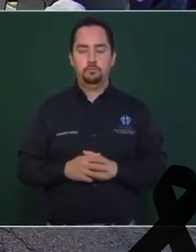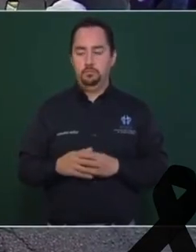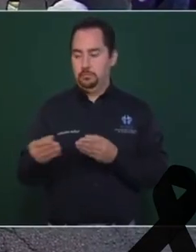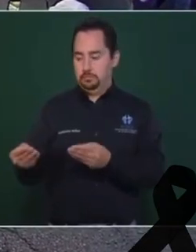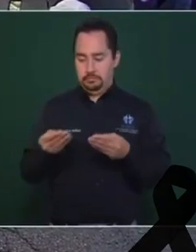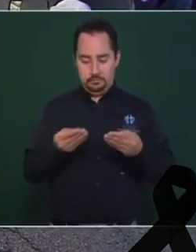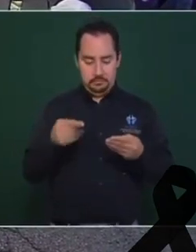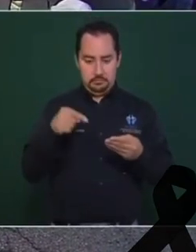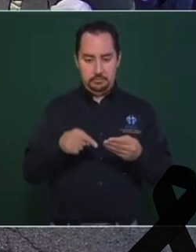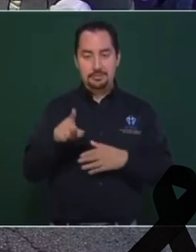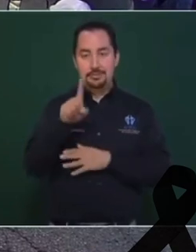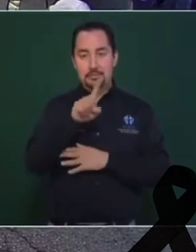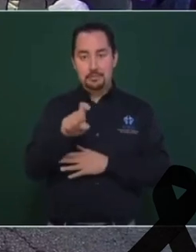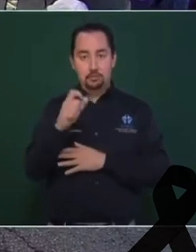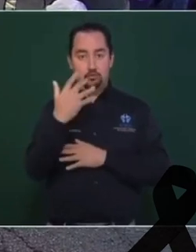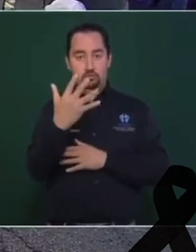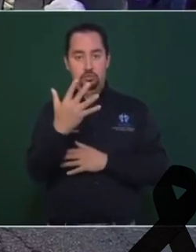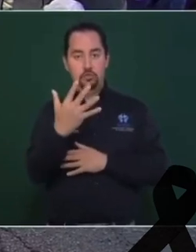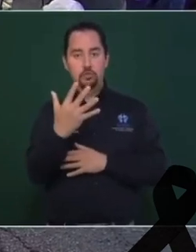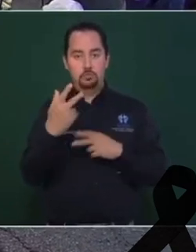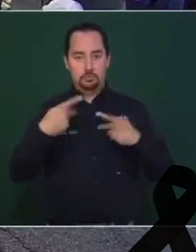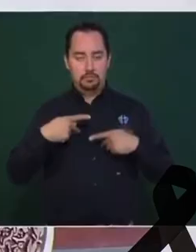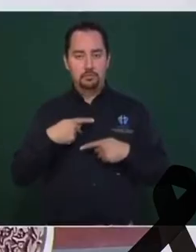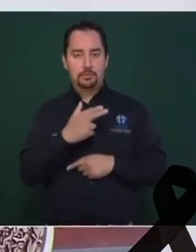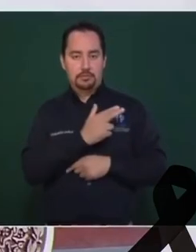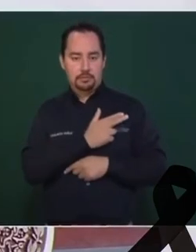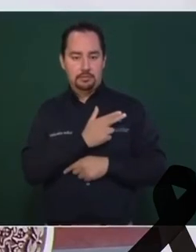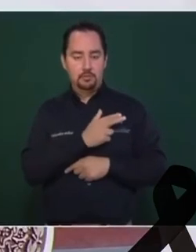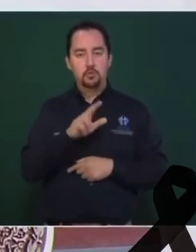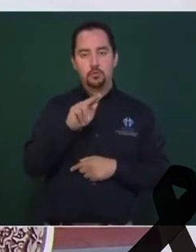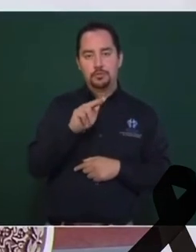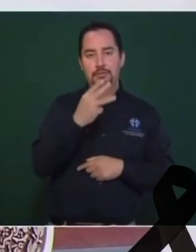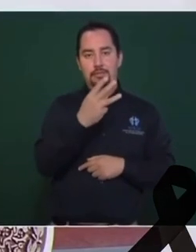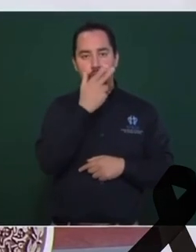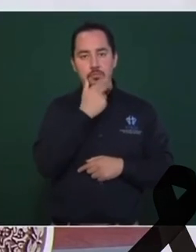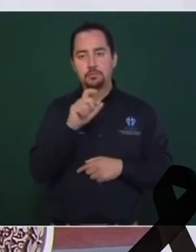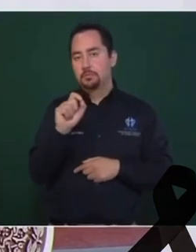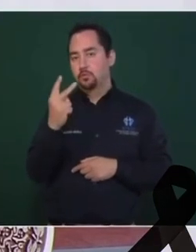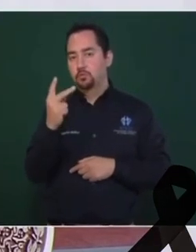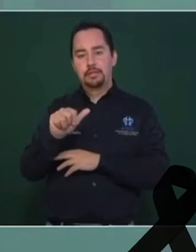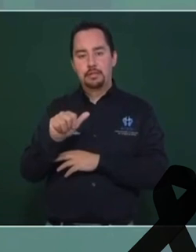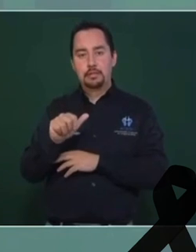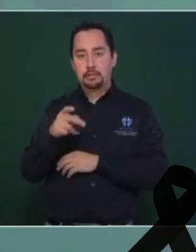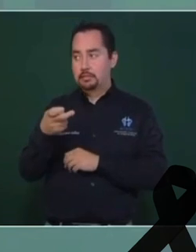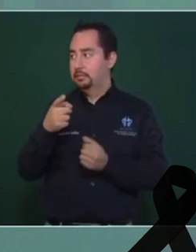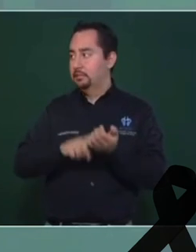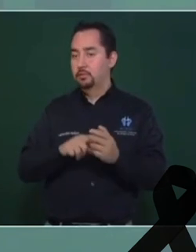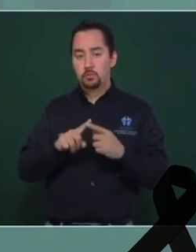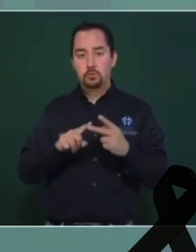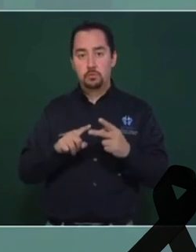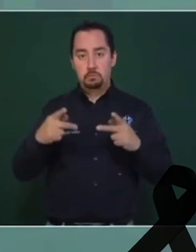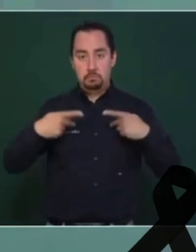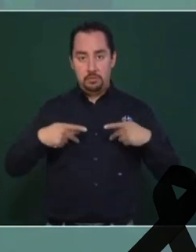105 personas lesionadas, 83 hombres, 22 mujeres, personas